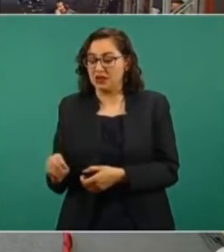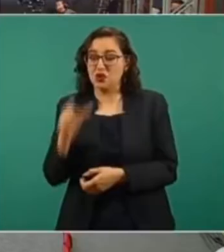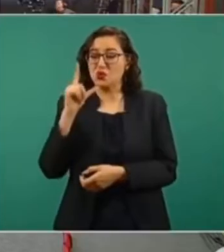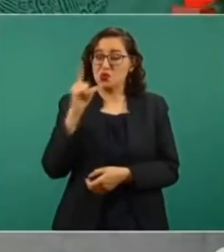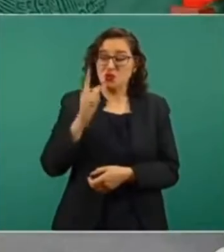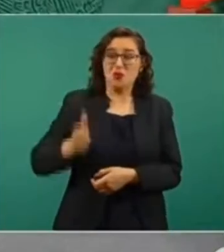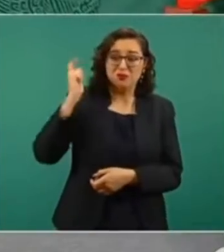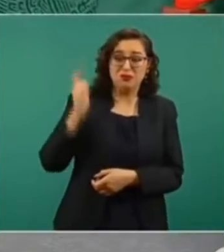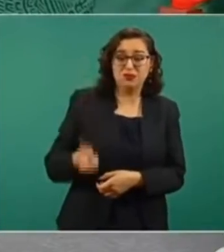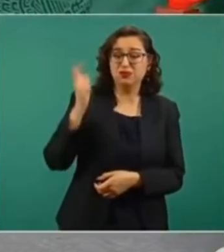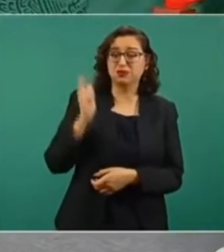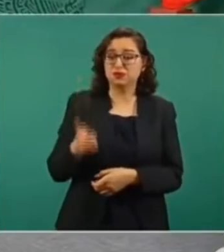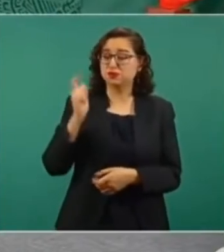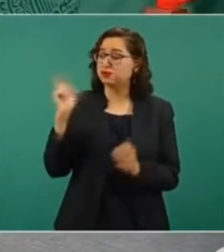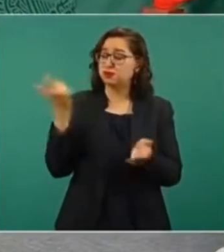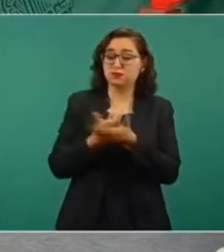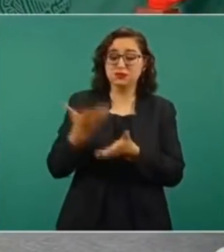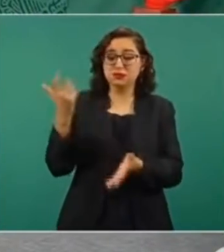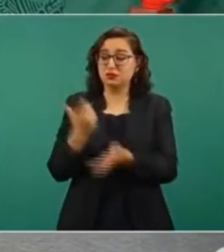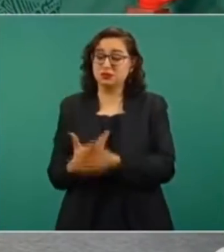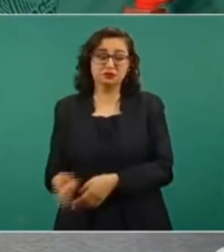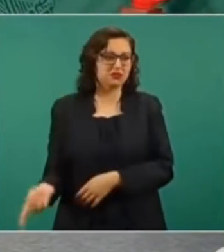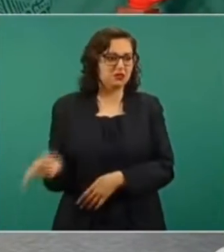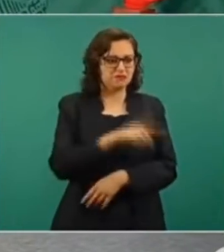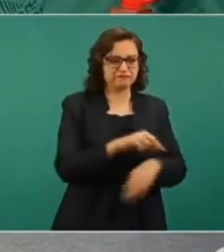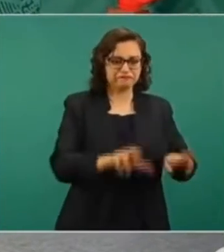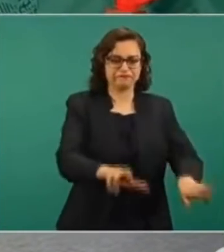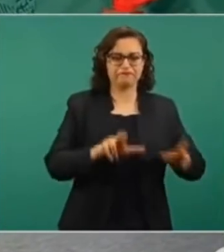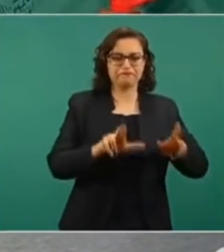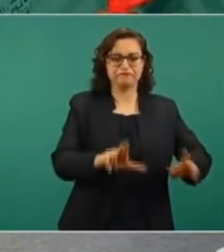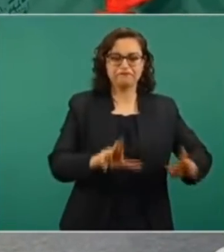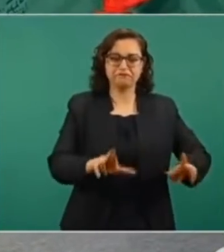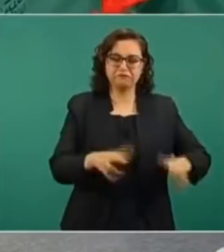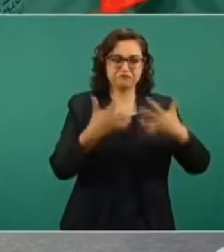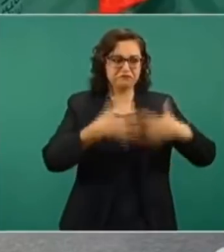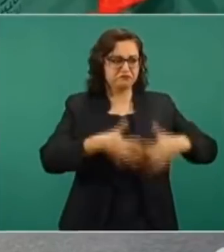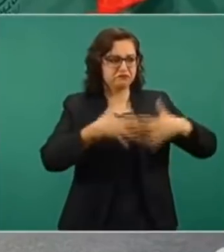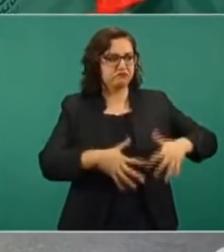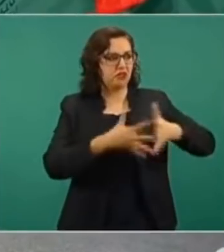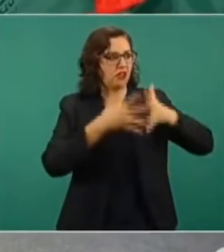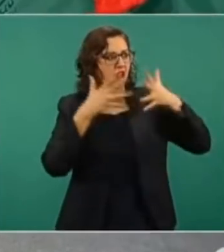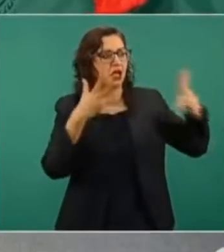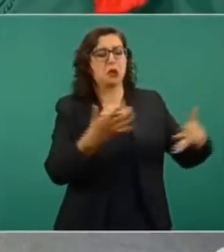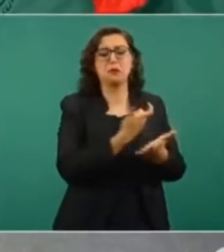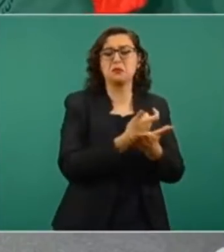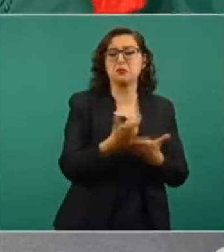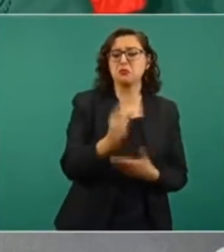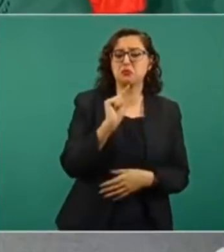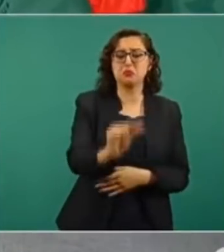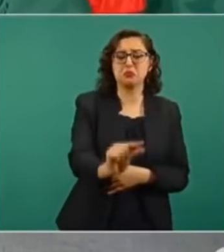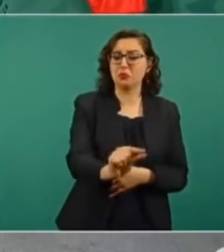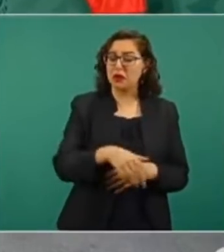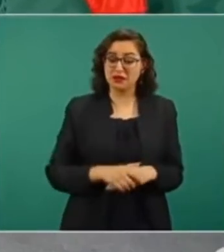más por la luz que lo que pagan las grandes corporaciones en sus